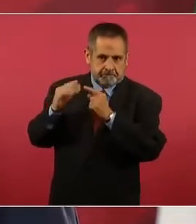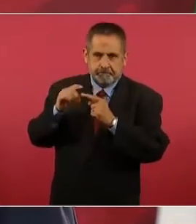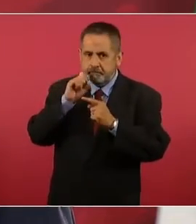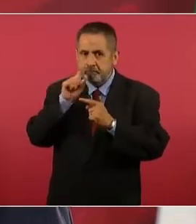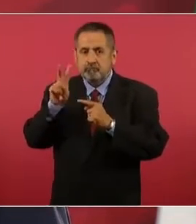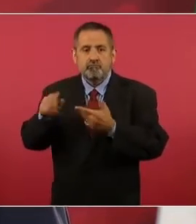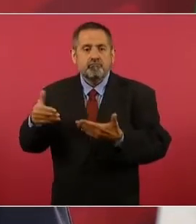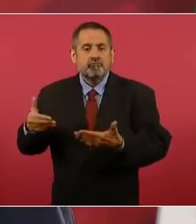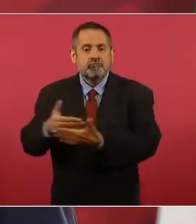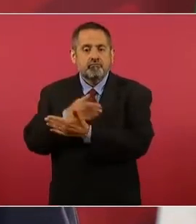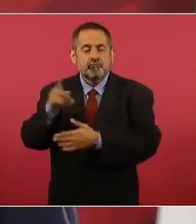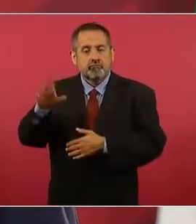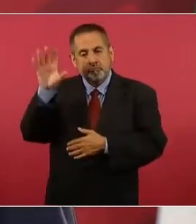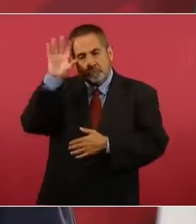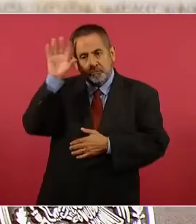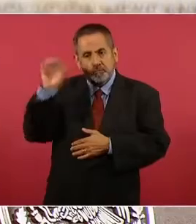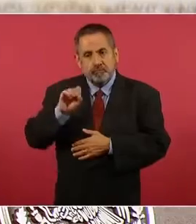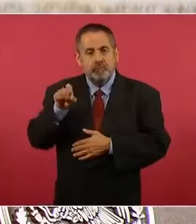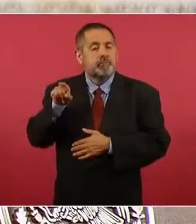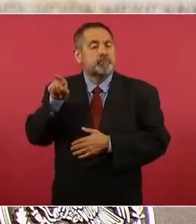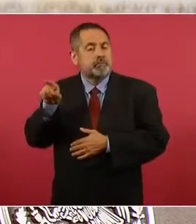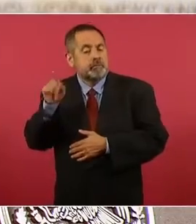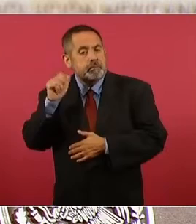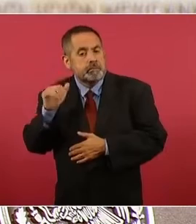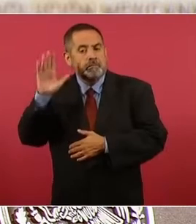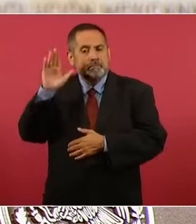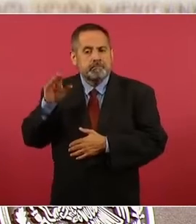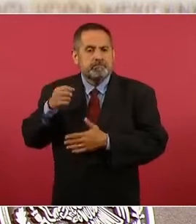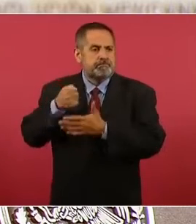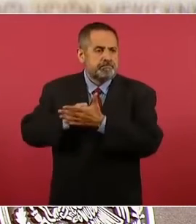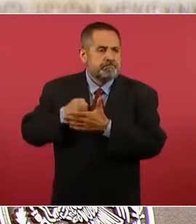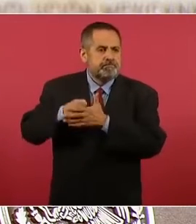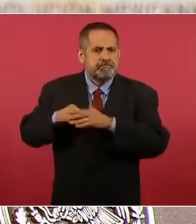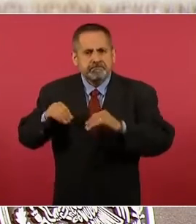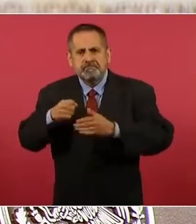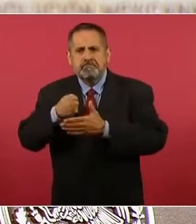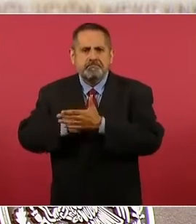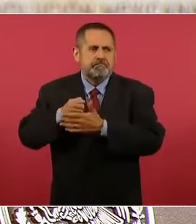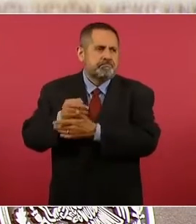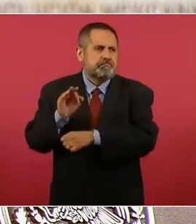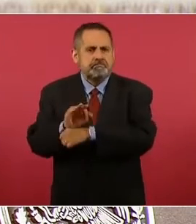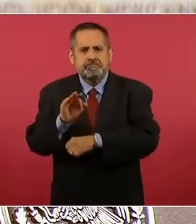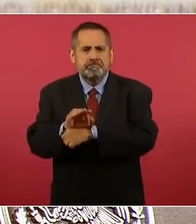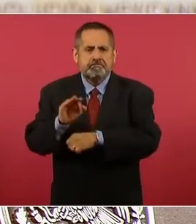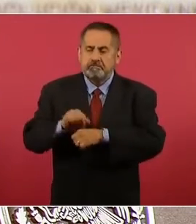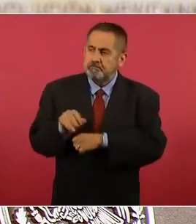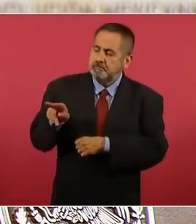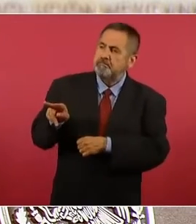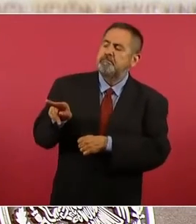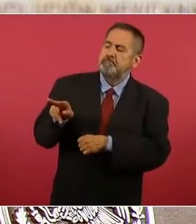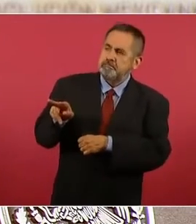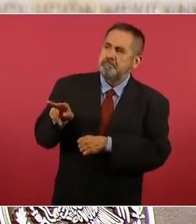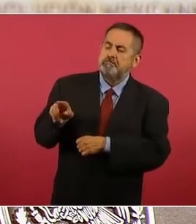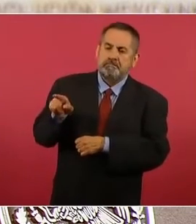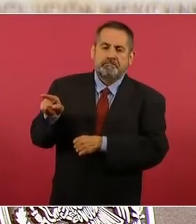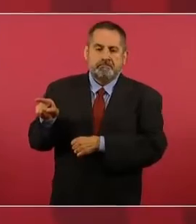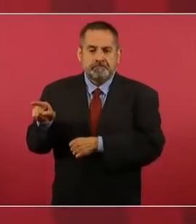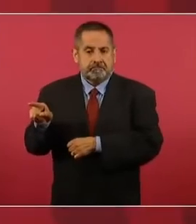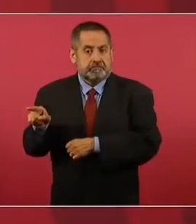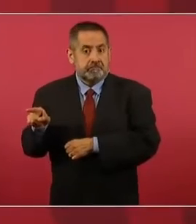originario de Morelos, había participado en movimientos sociales y